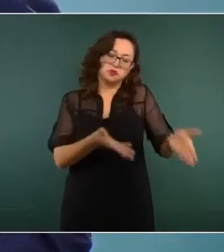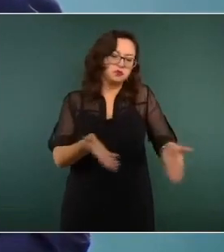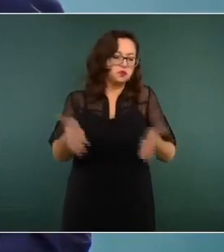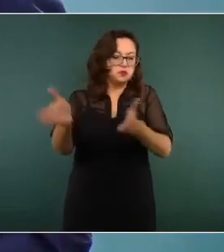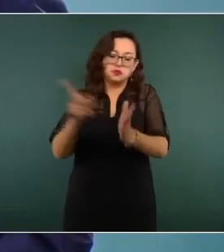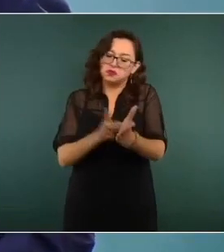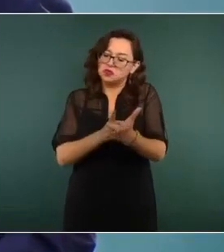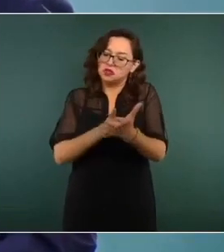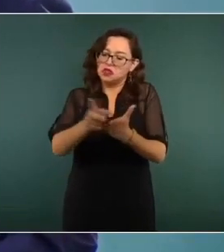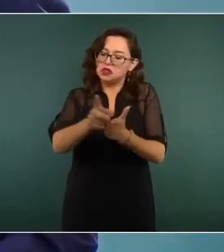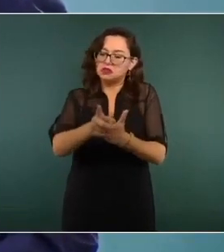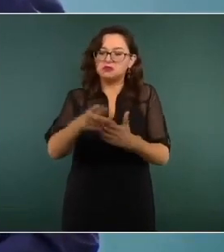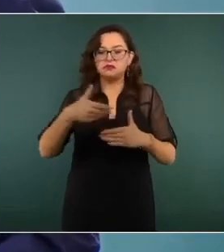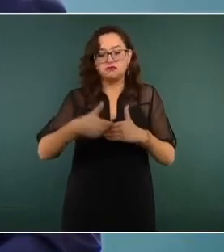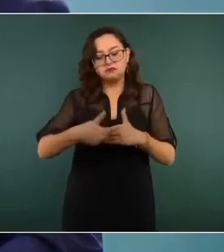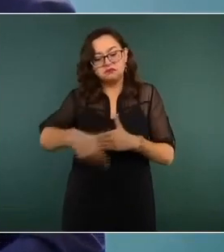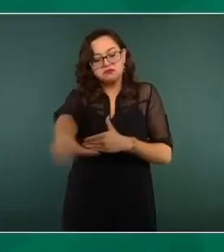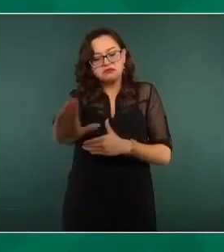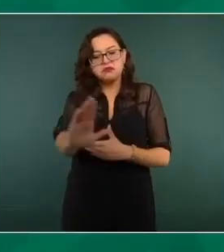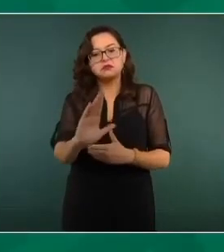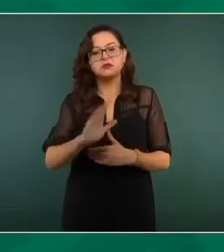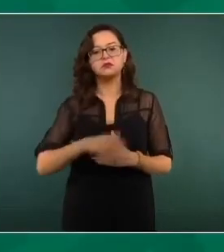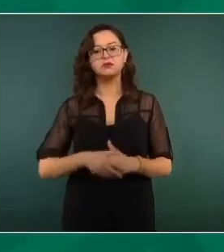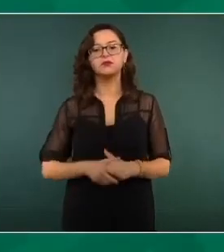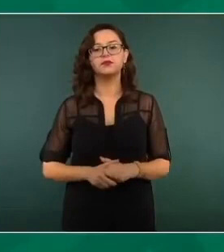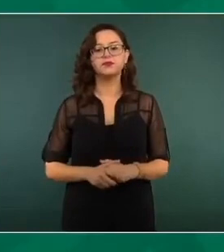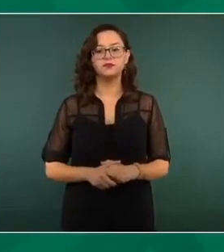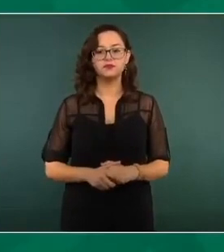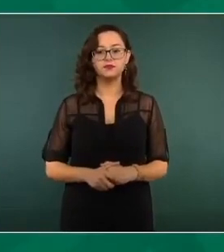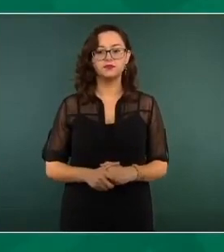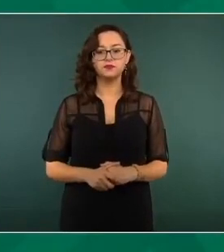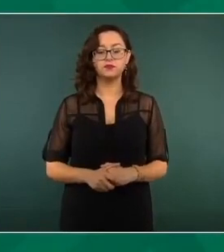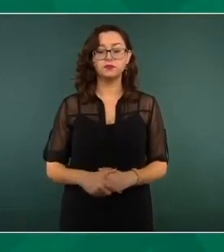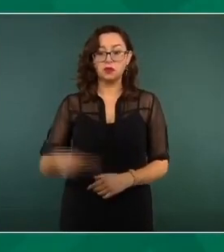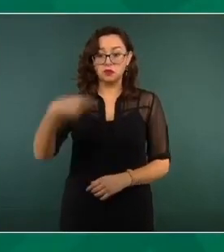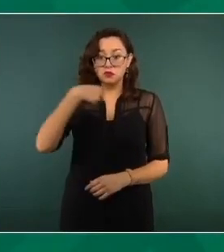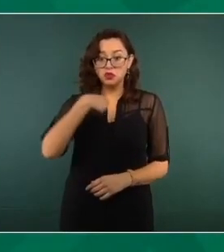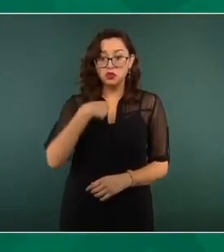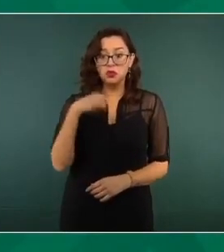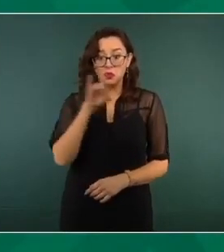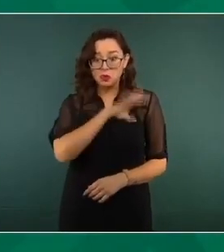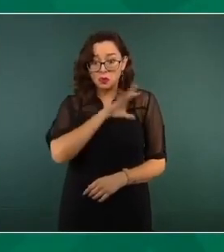Por mi parte, no tengo nada que temer,